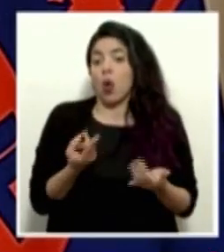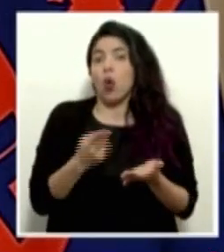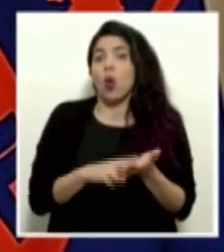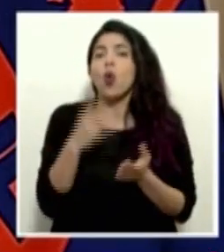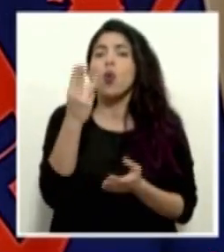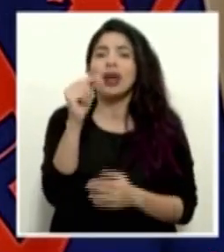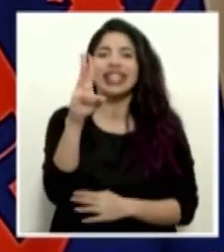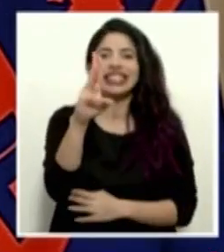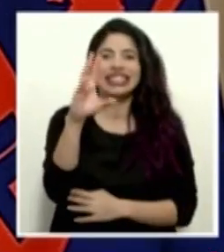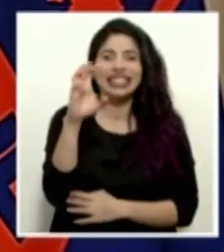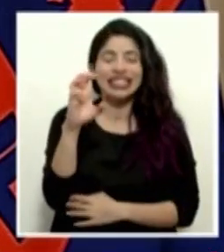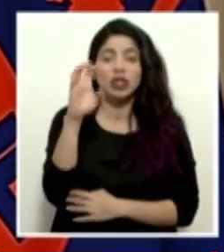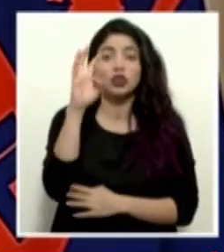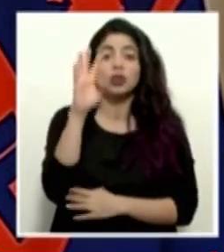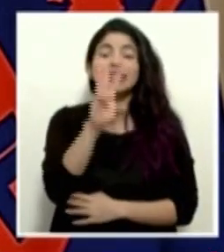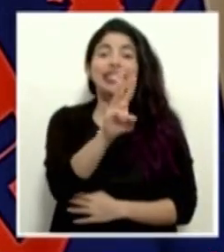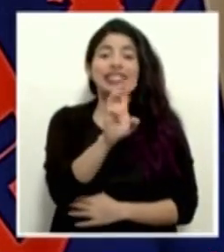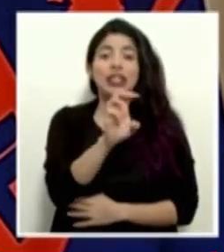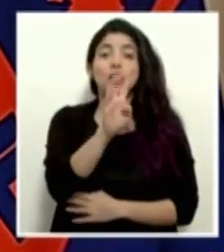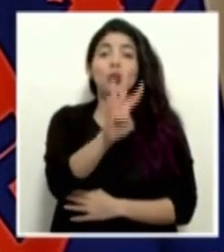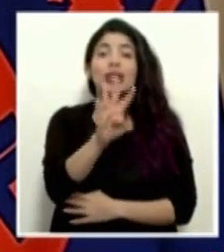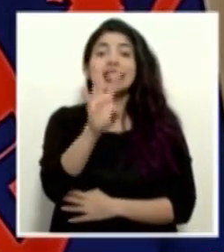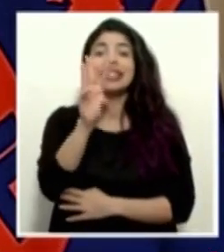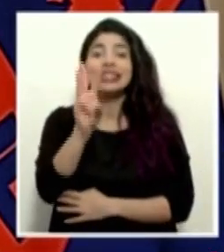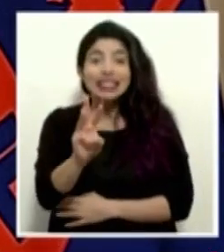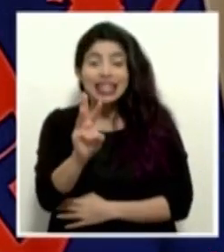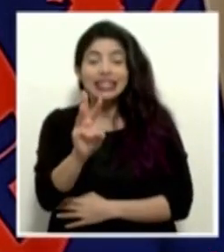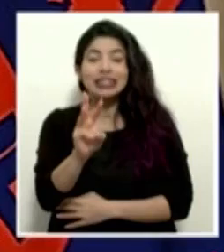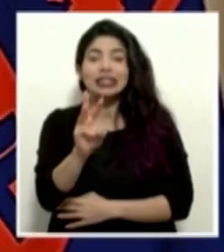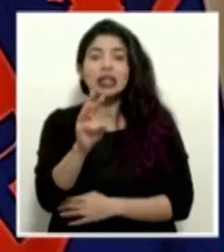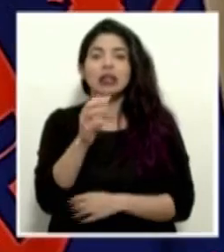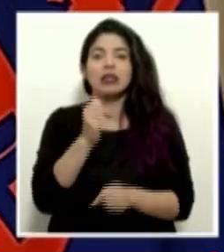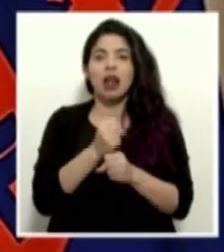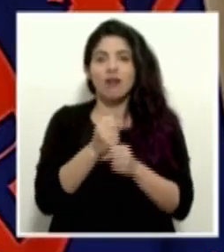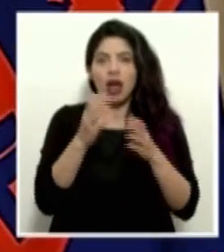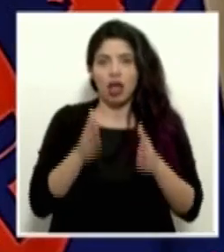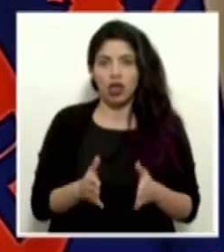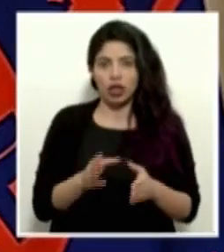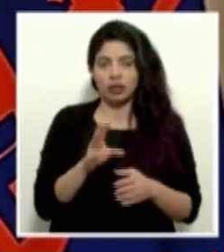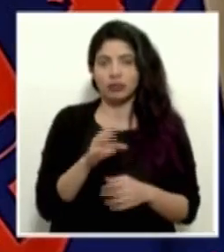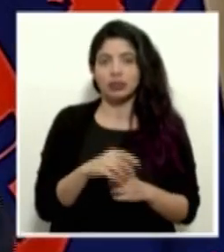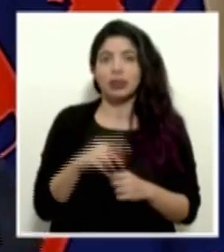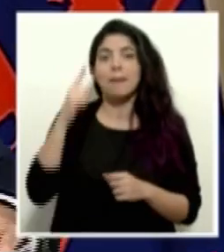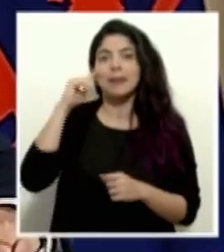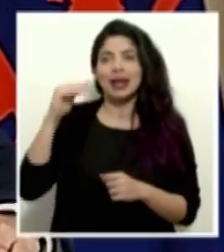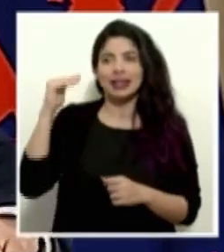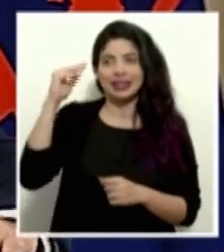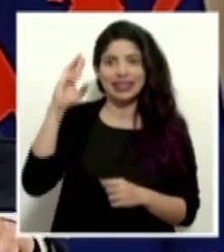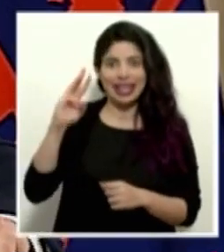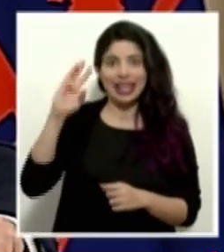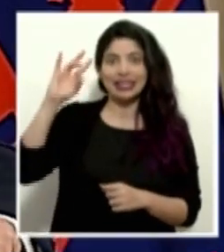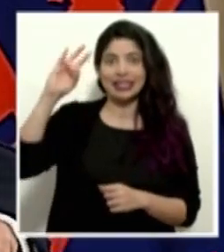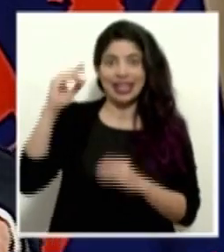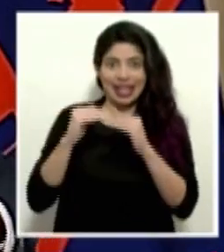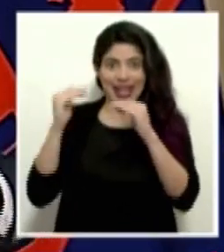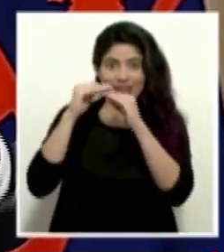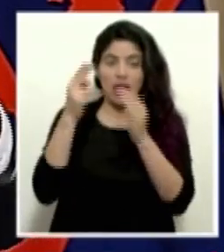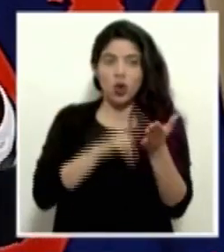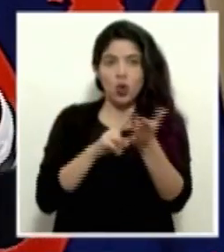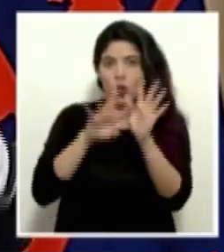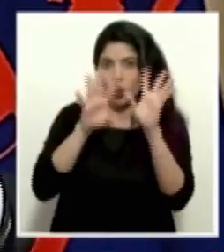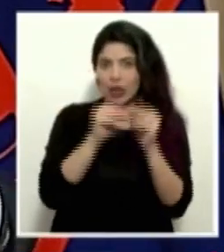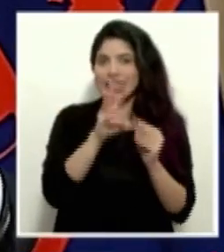646 trabajadores de la salud para esos pisos 6 y 7. Obviamente,